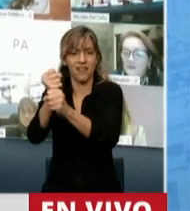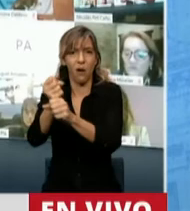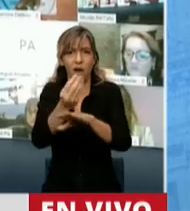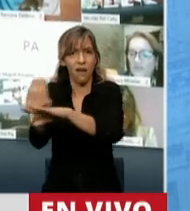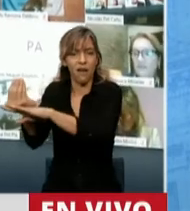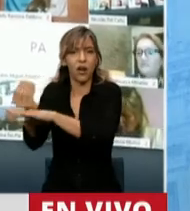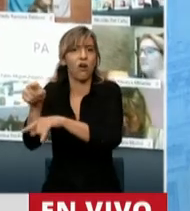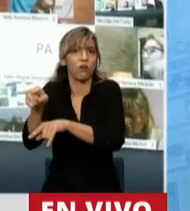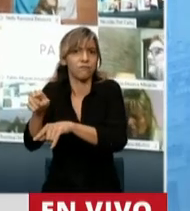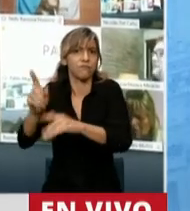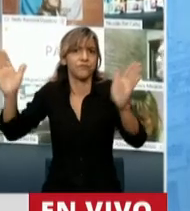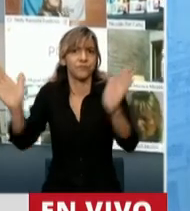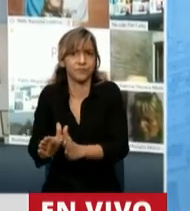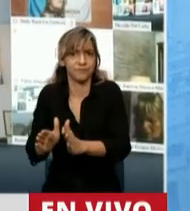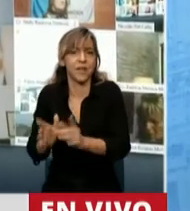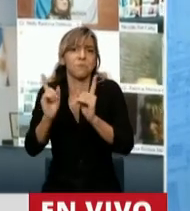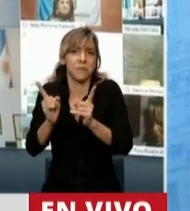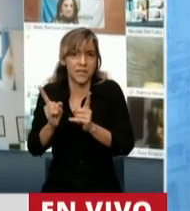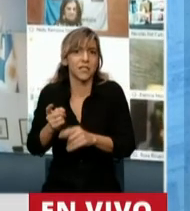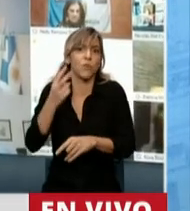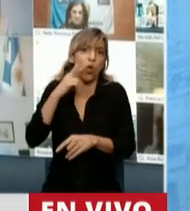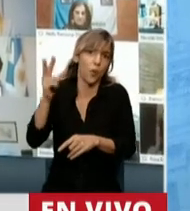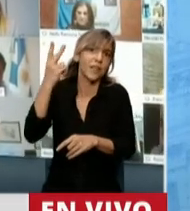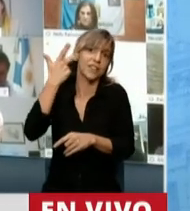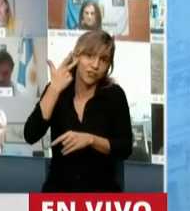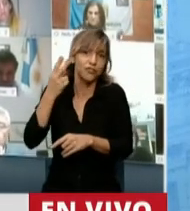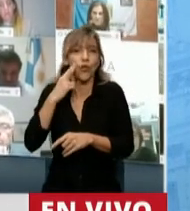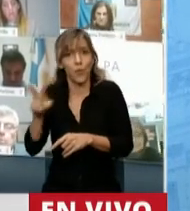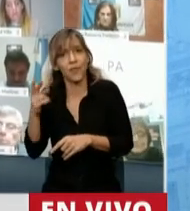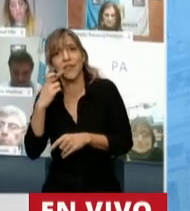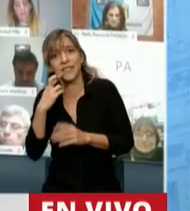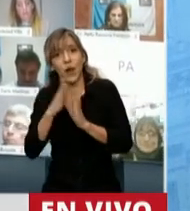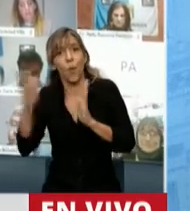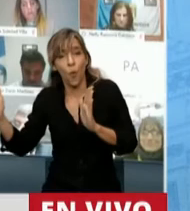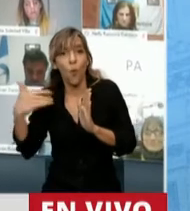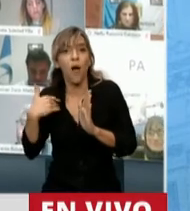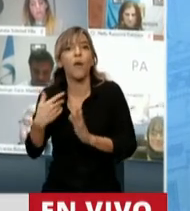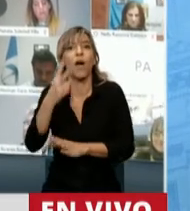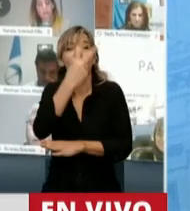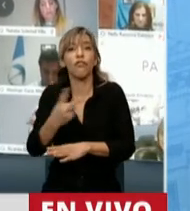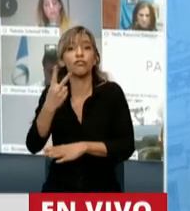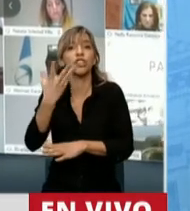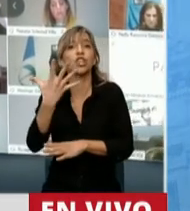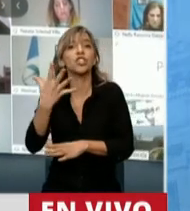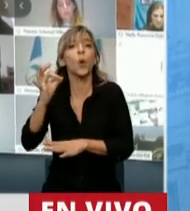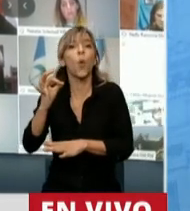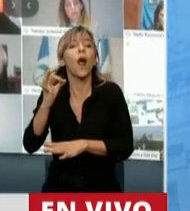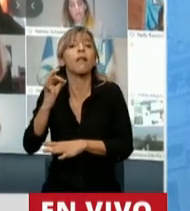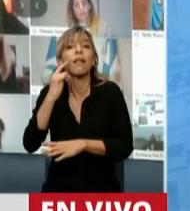tenemos una caída en el mismo periodo del 2018 y 2019 de 251.000 puestos de trabajo,